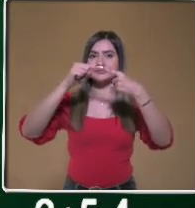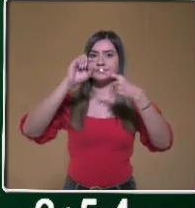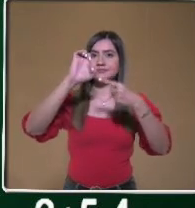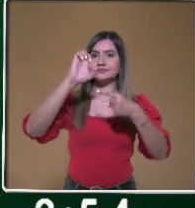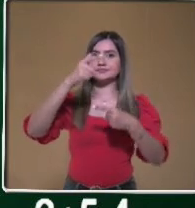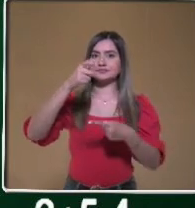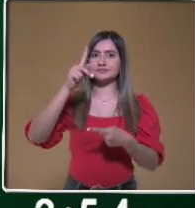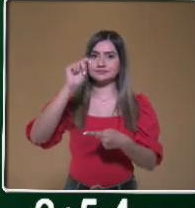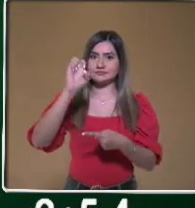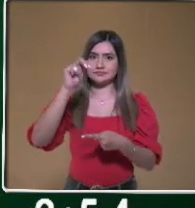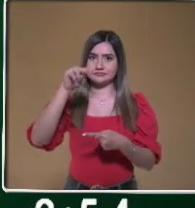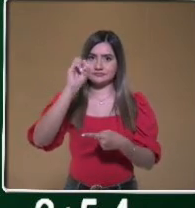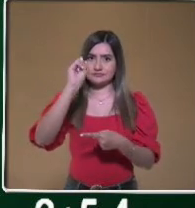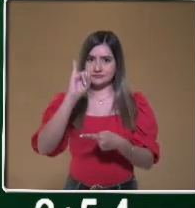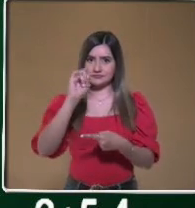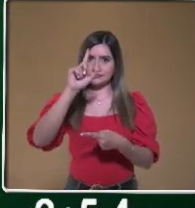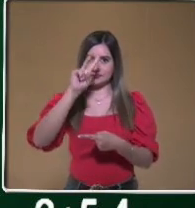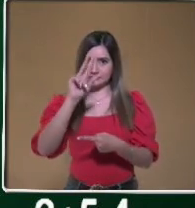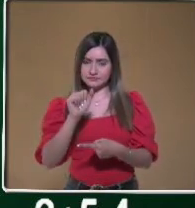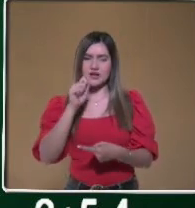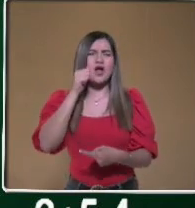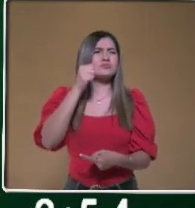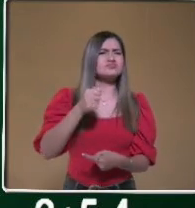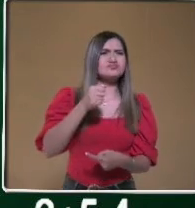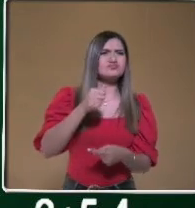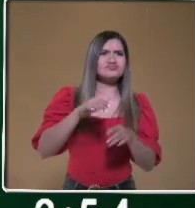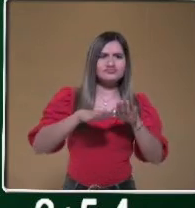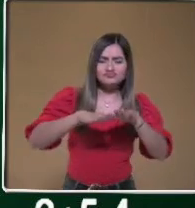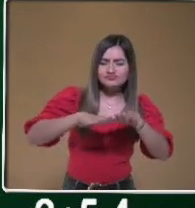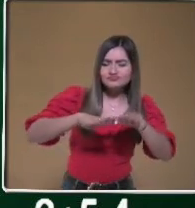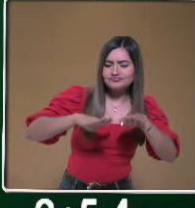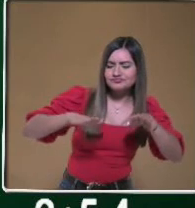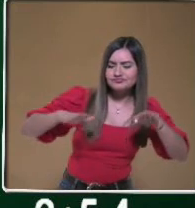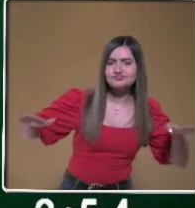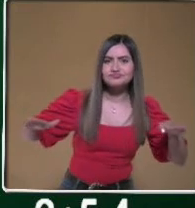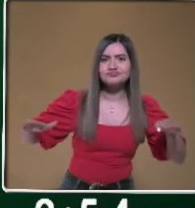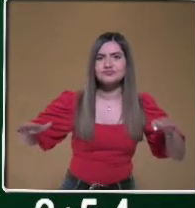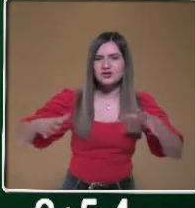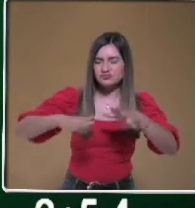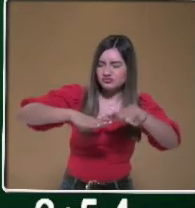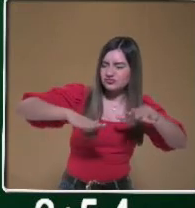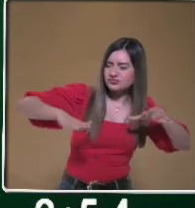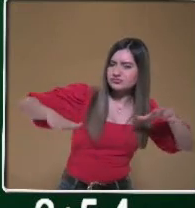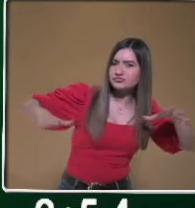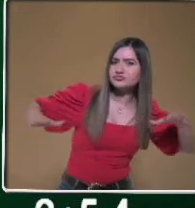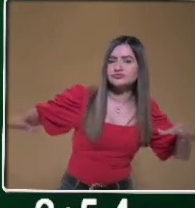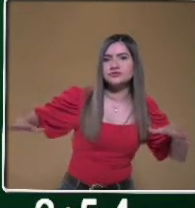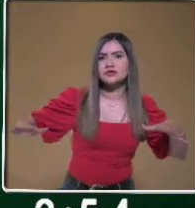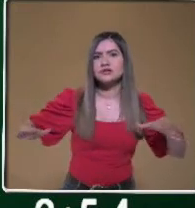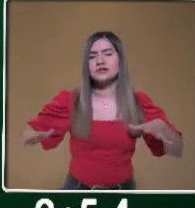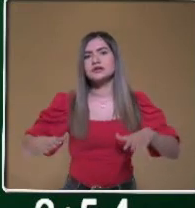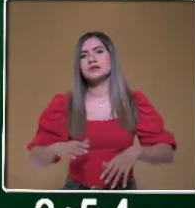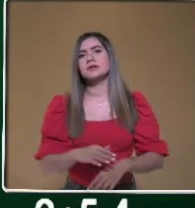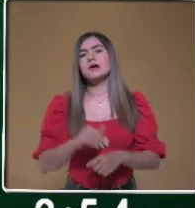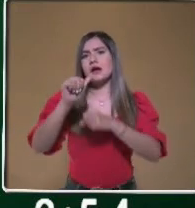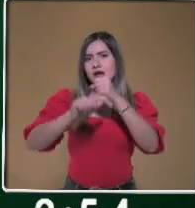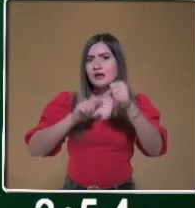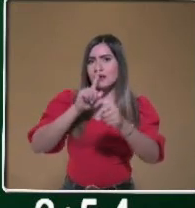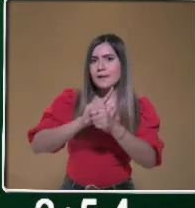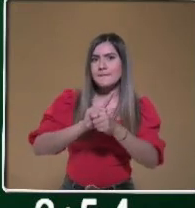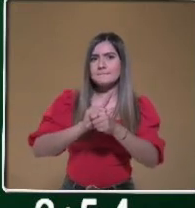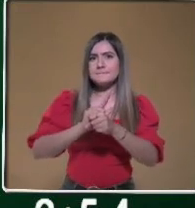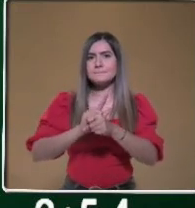se refiere a la que se da en terrenos grandes y el ganado está pastando